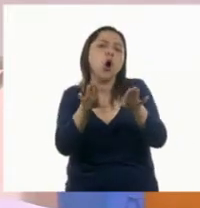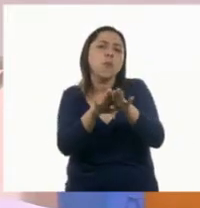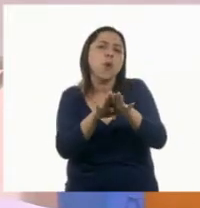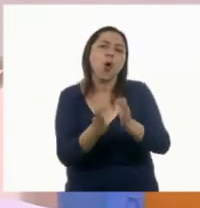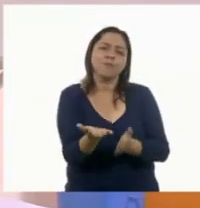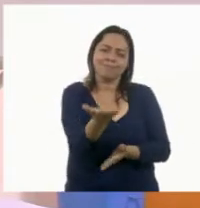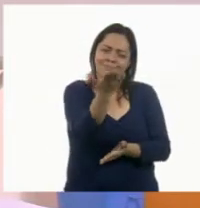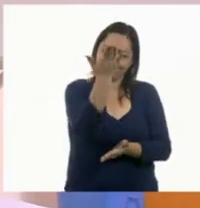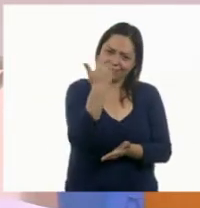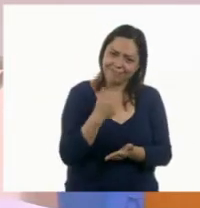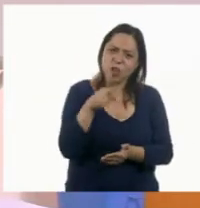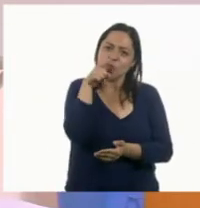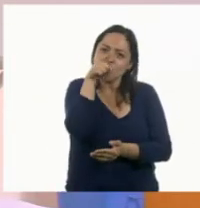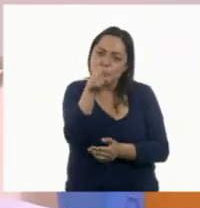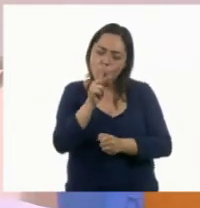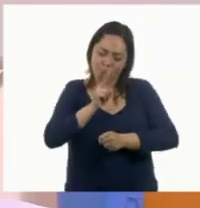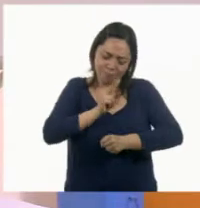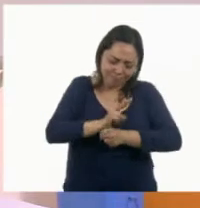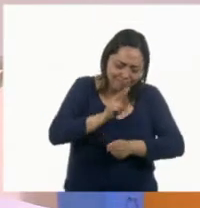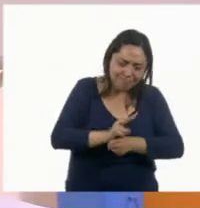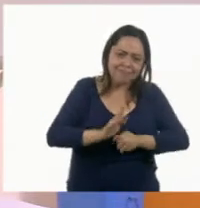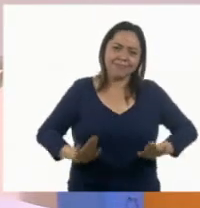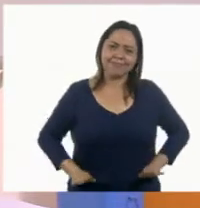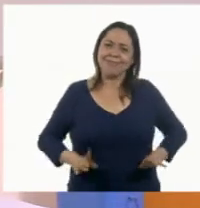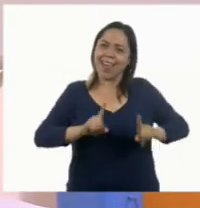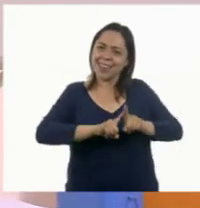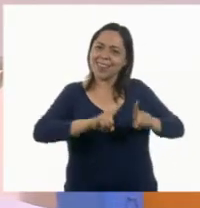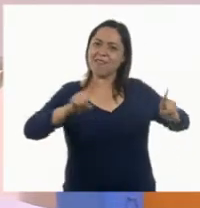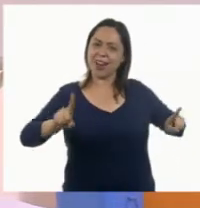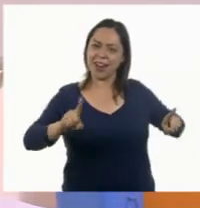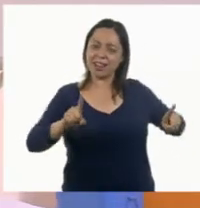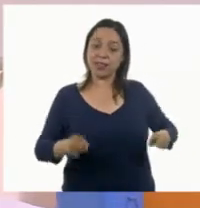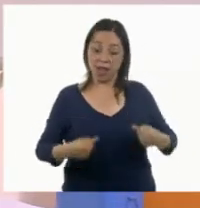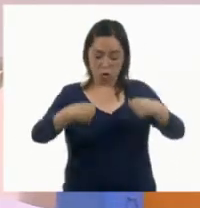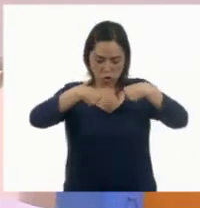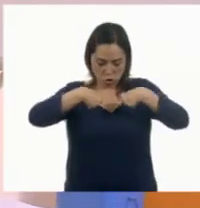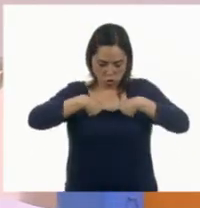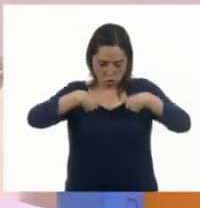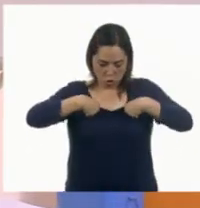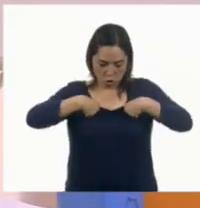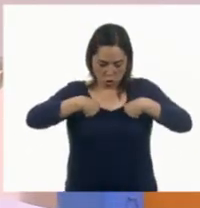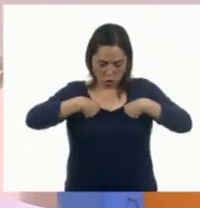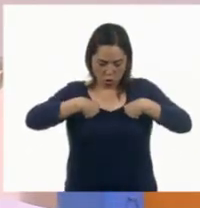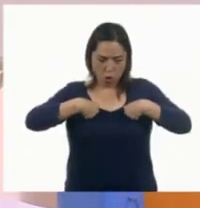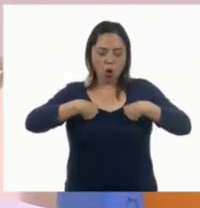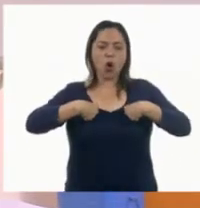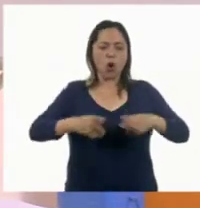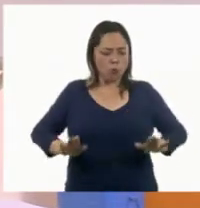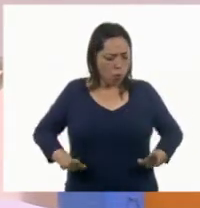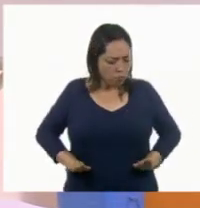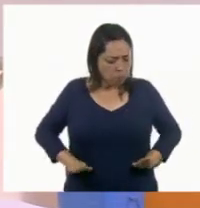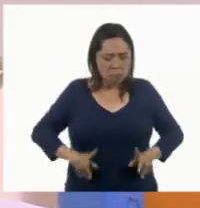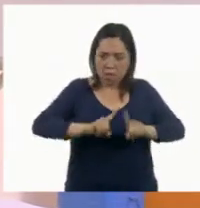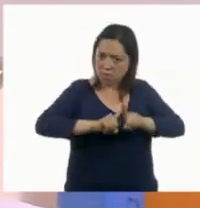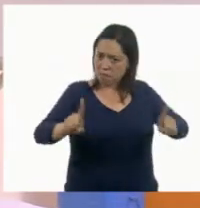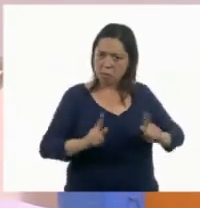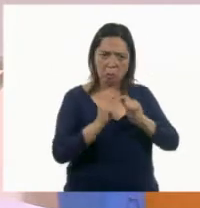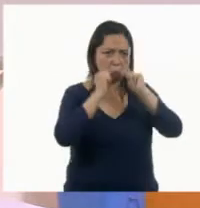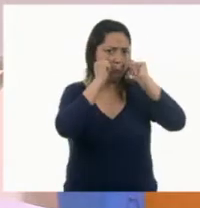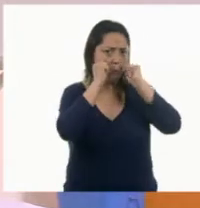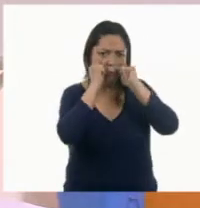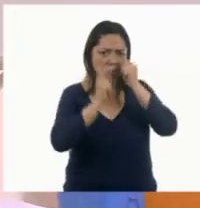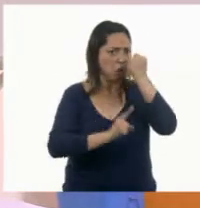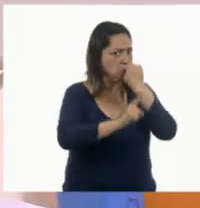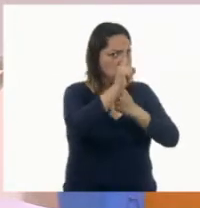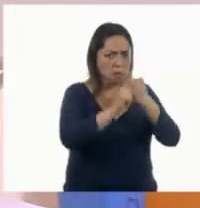que seamos guardianes de las diferencias? ¿Qué puedo hacer yo para que esas diferencias no sean un problema y tampoco las otras